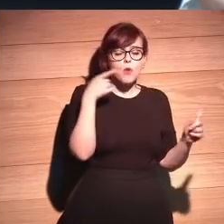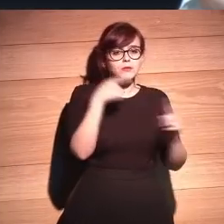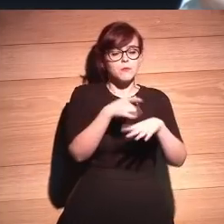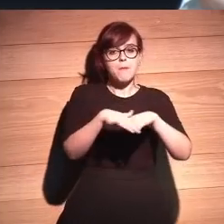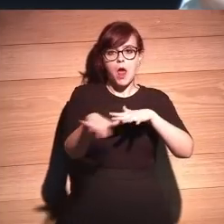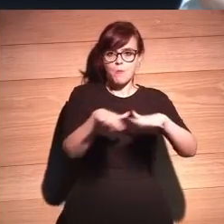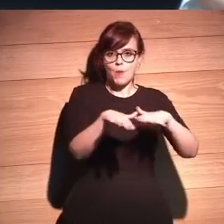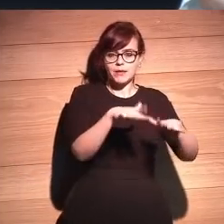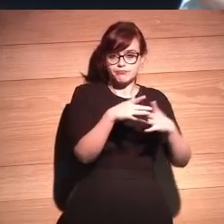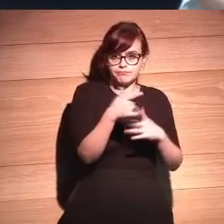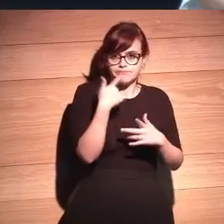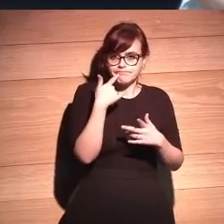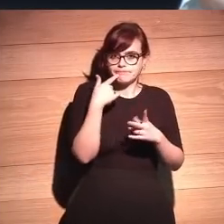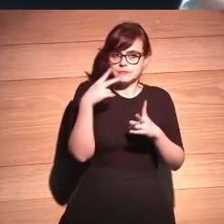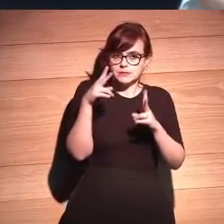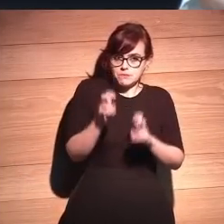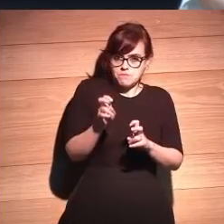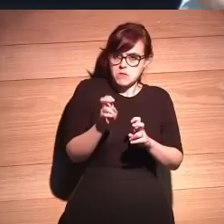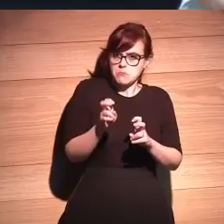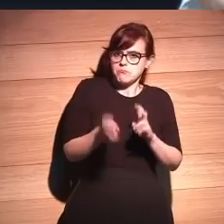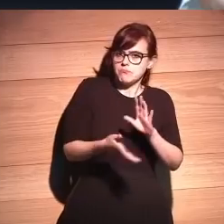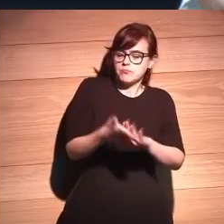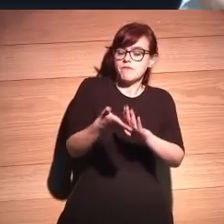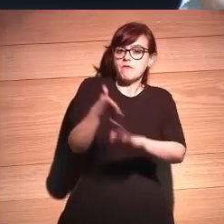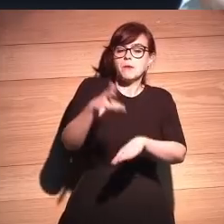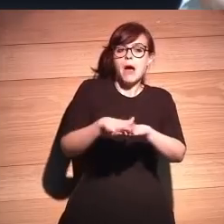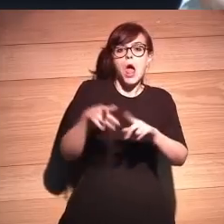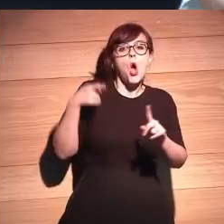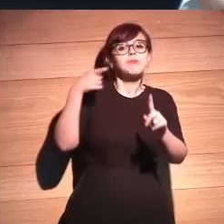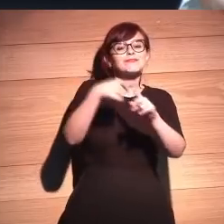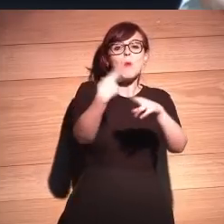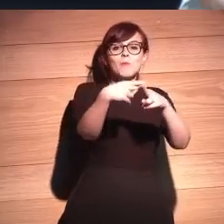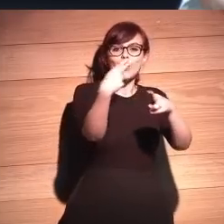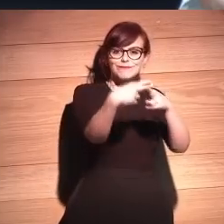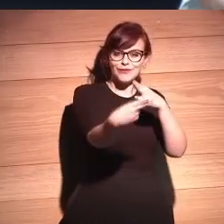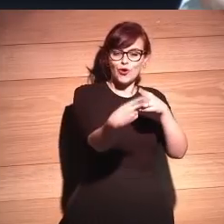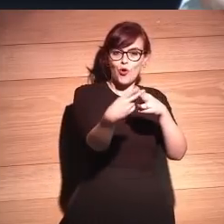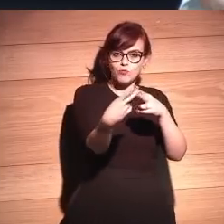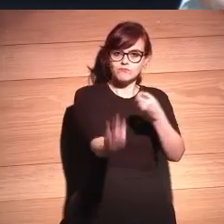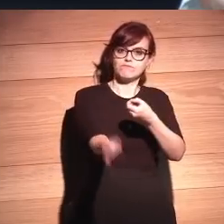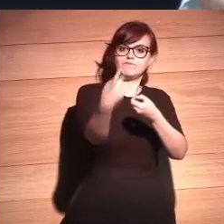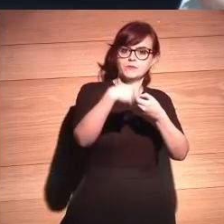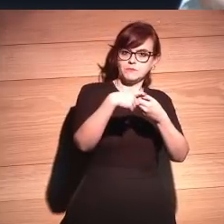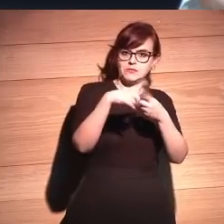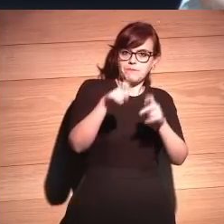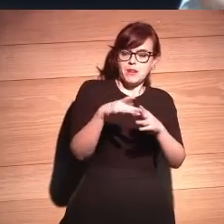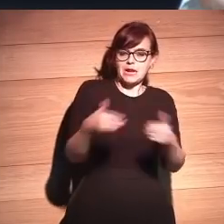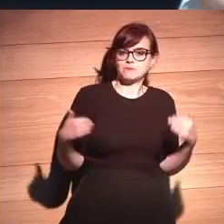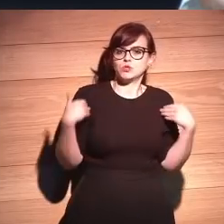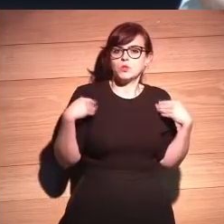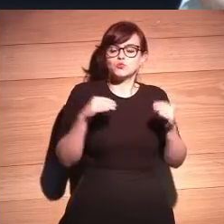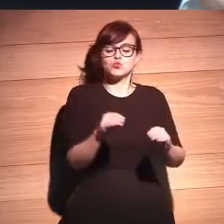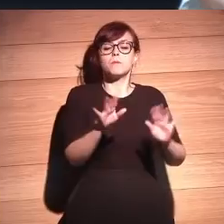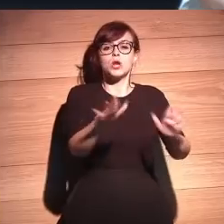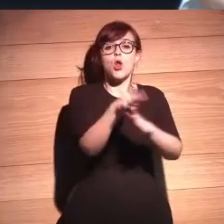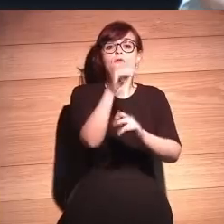empezar a mover cosas a un nivel que provoque que los políticos finalmente asuman sus responsabilidades cuál es